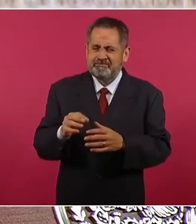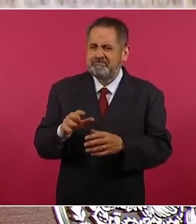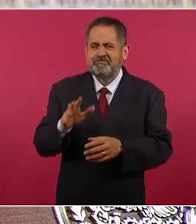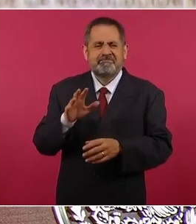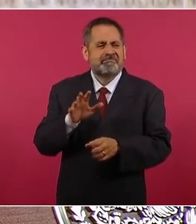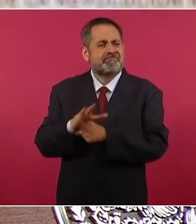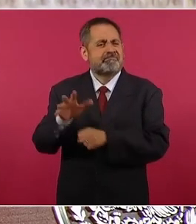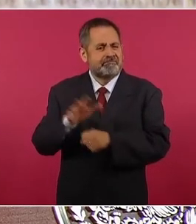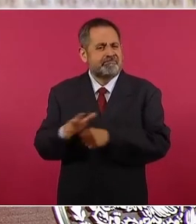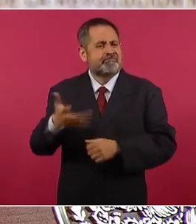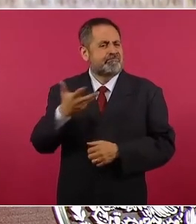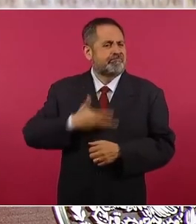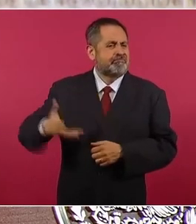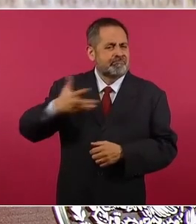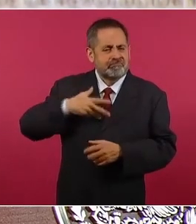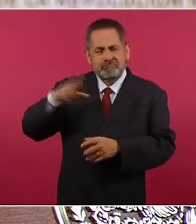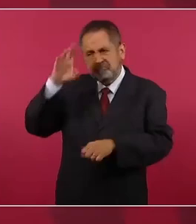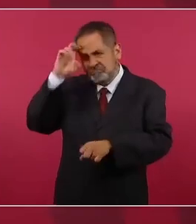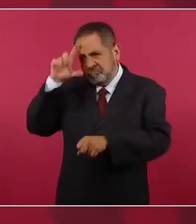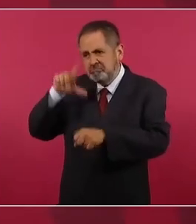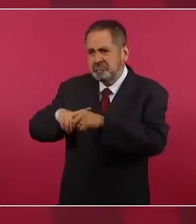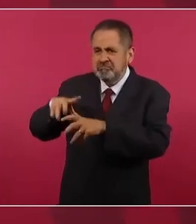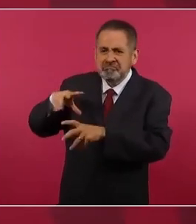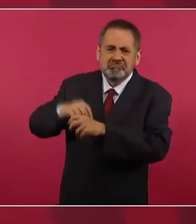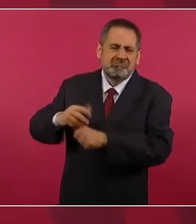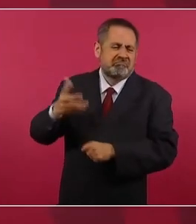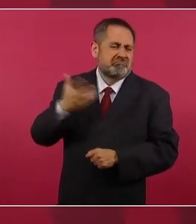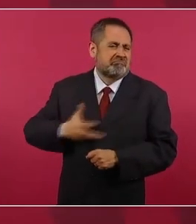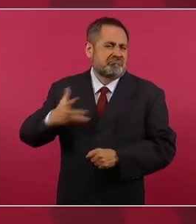cultural pero